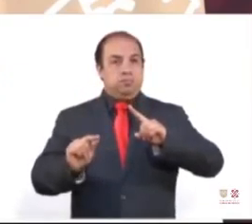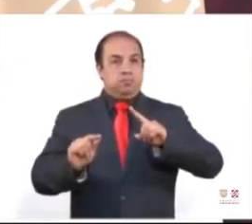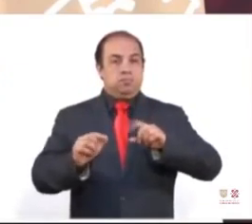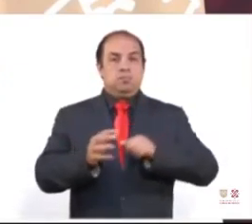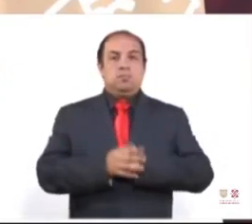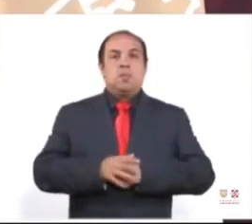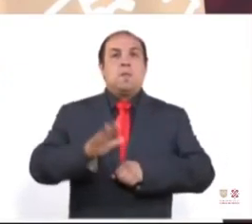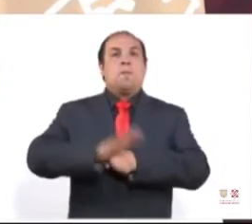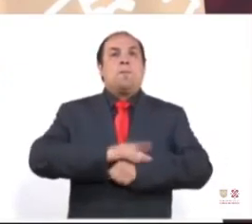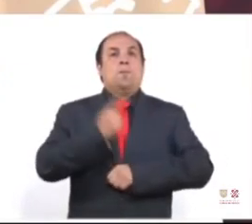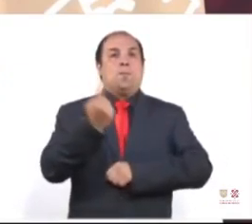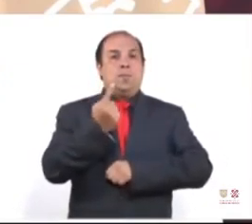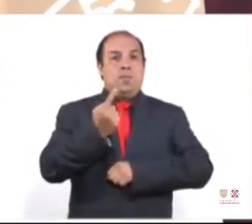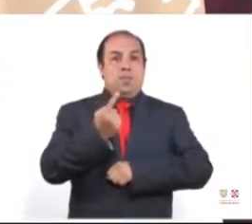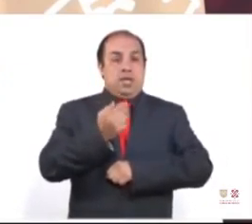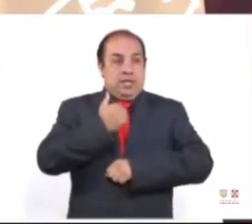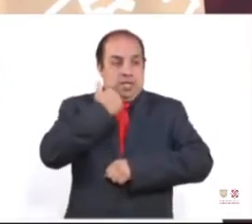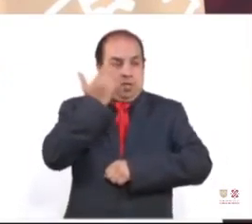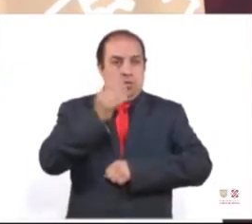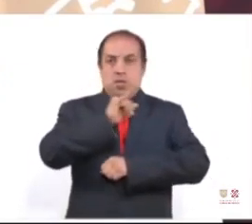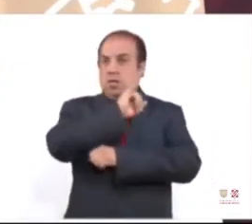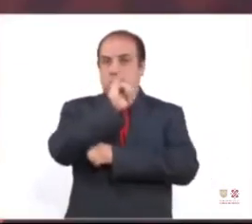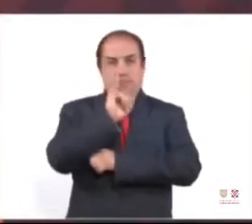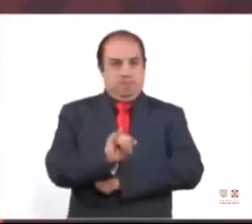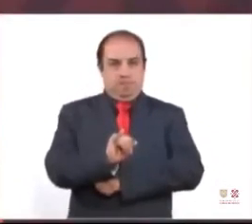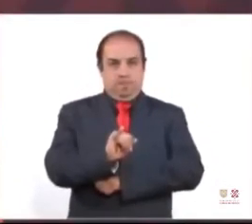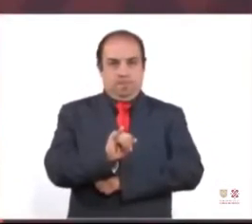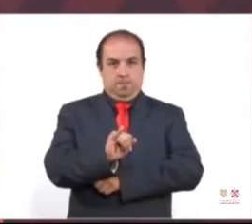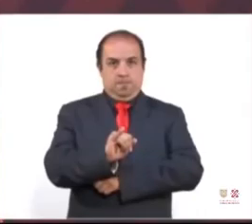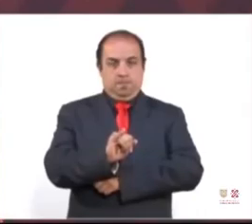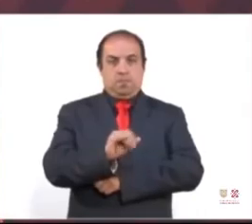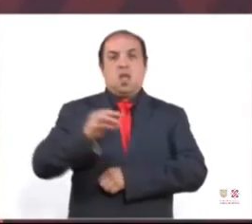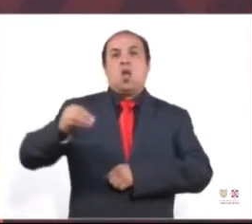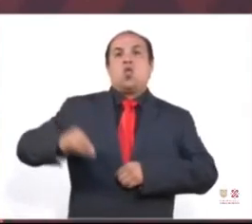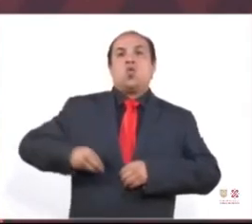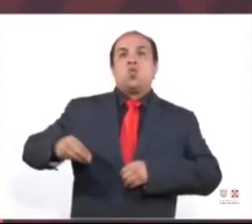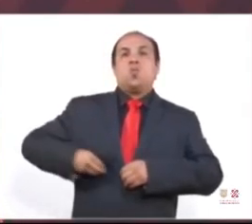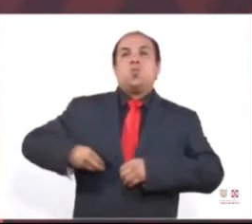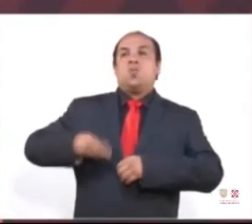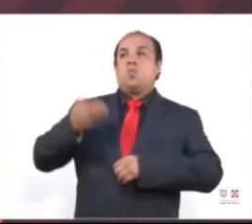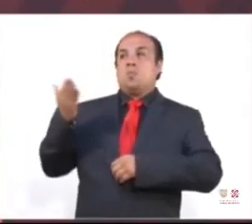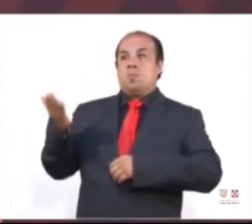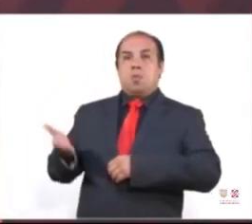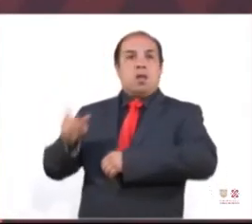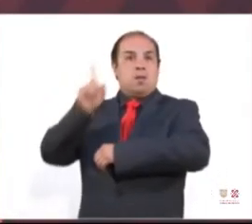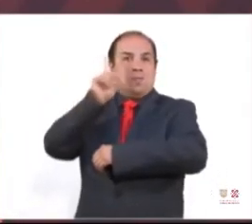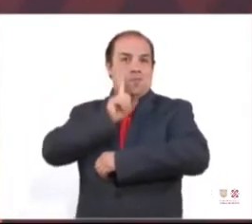Porque queremos que nunca más se culpe a una mujer,